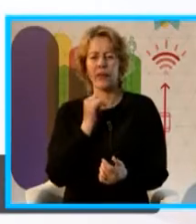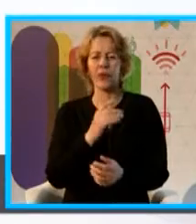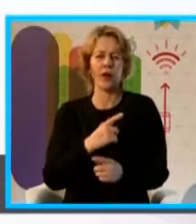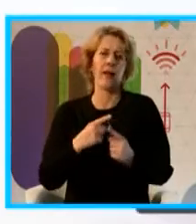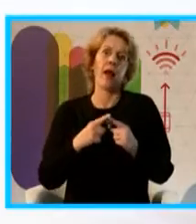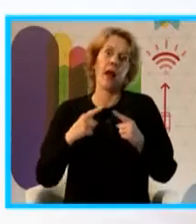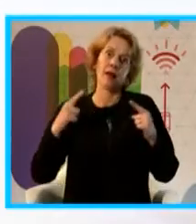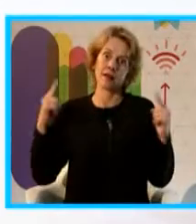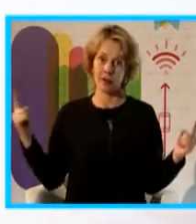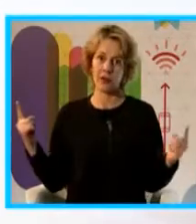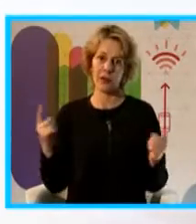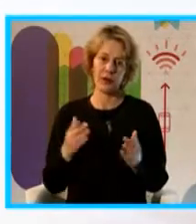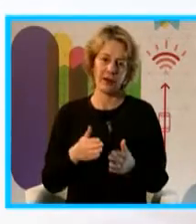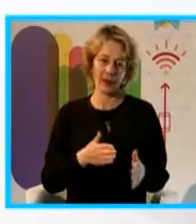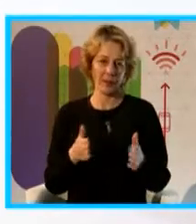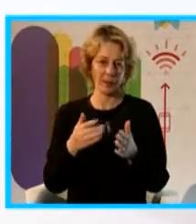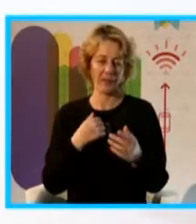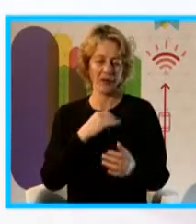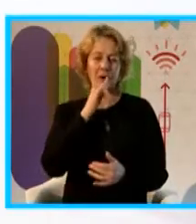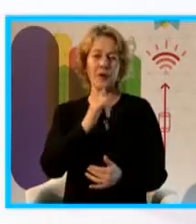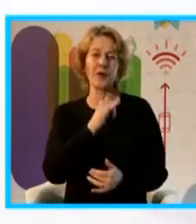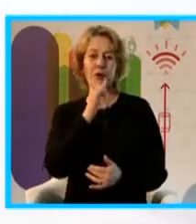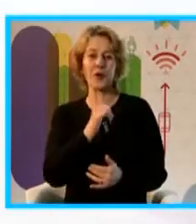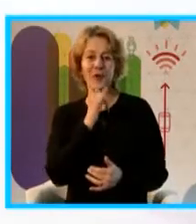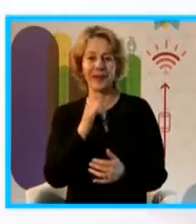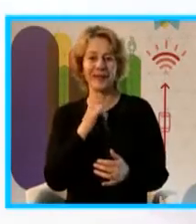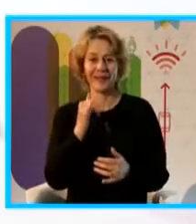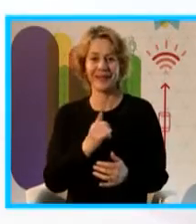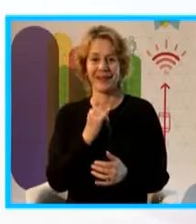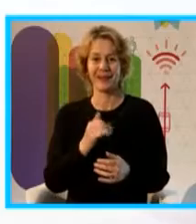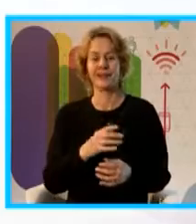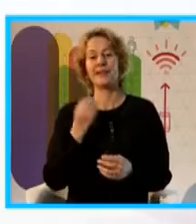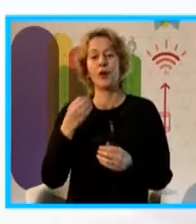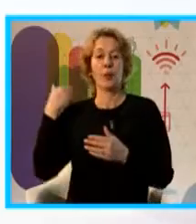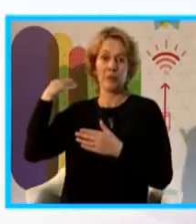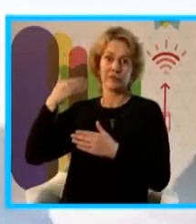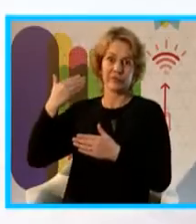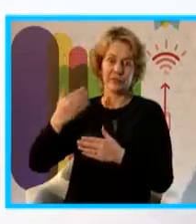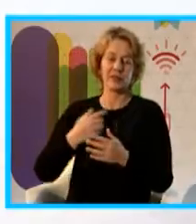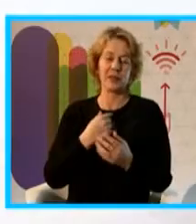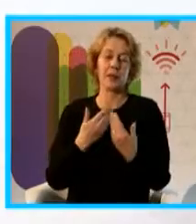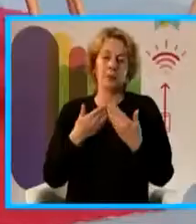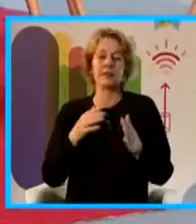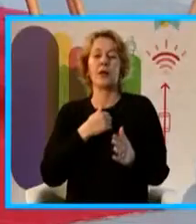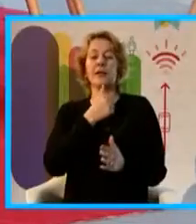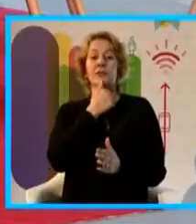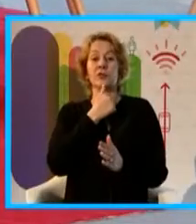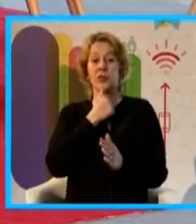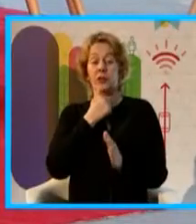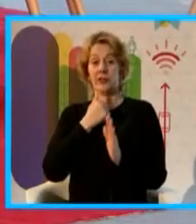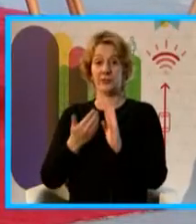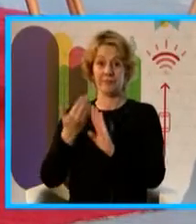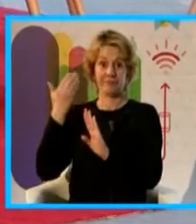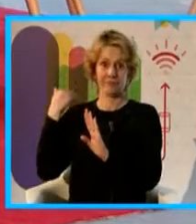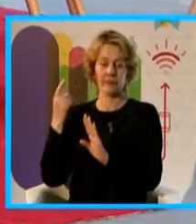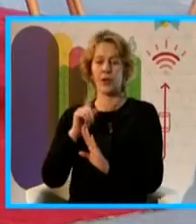contarles lo que ha pasado y como vengo de otro palo y tengo que empezar por la historia, les quiero contar que no todo